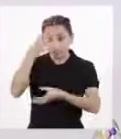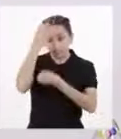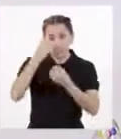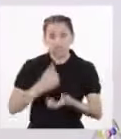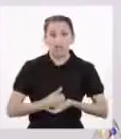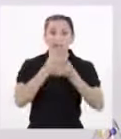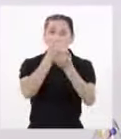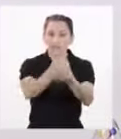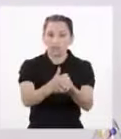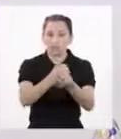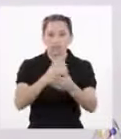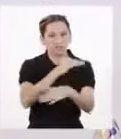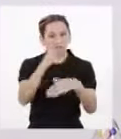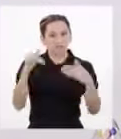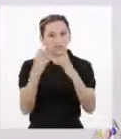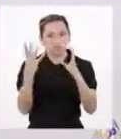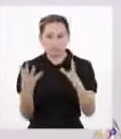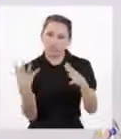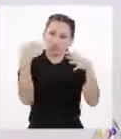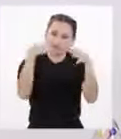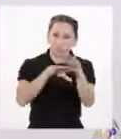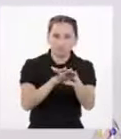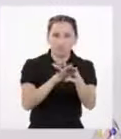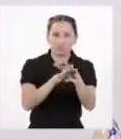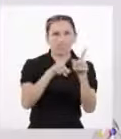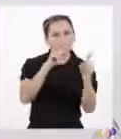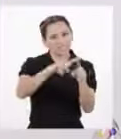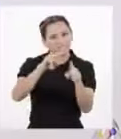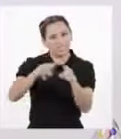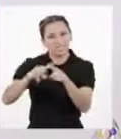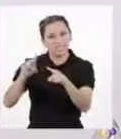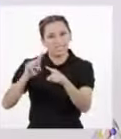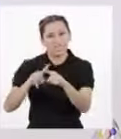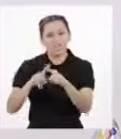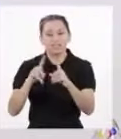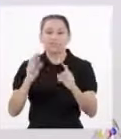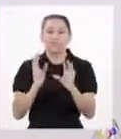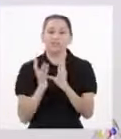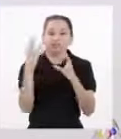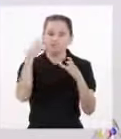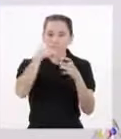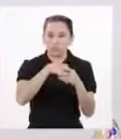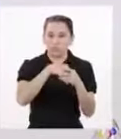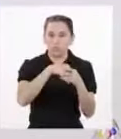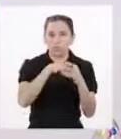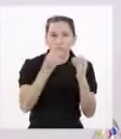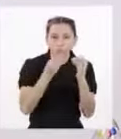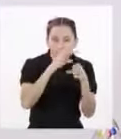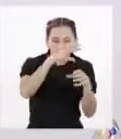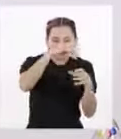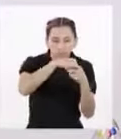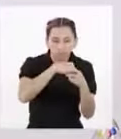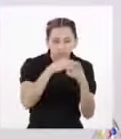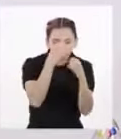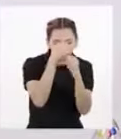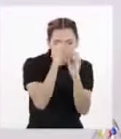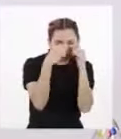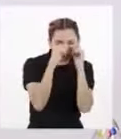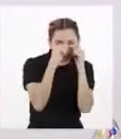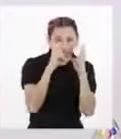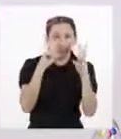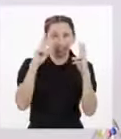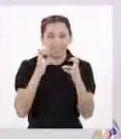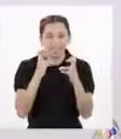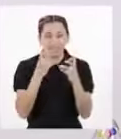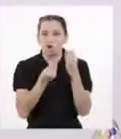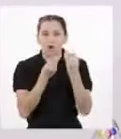a los fitogenetistas a incorporar genes útiles en las variedades cultivadas Procedentes de especies de arroz silvestre,